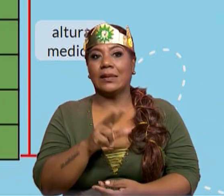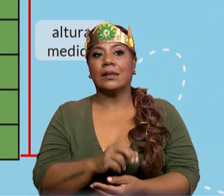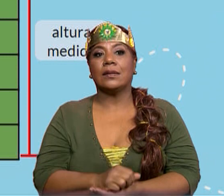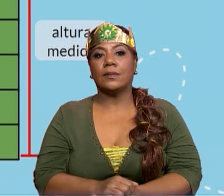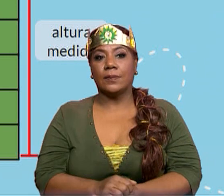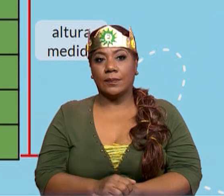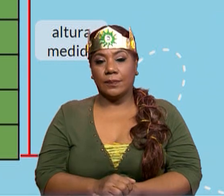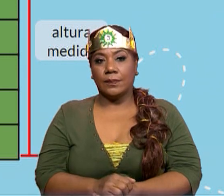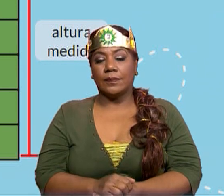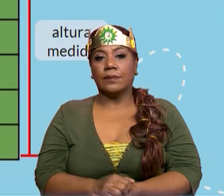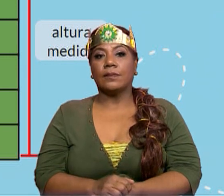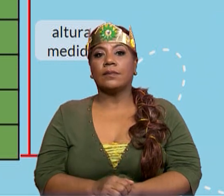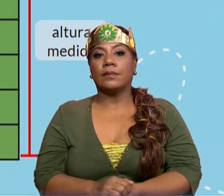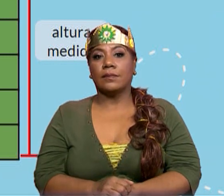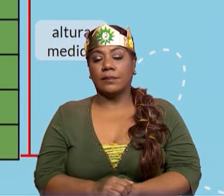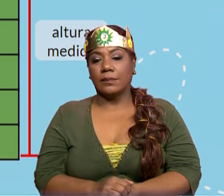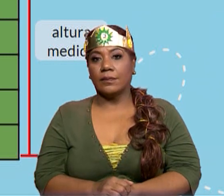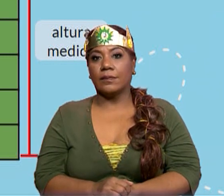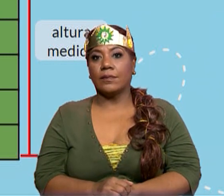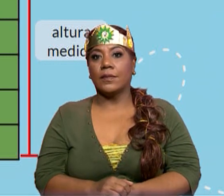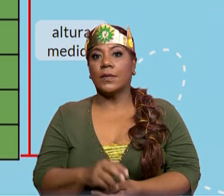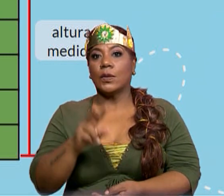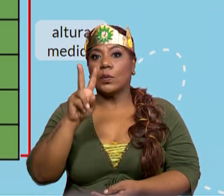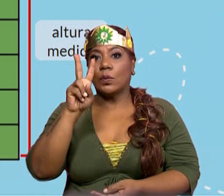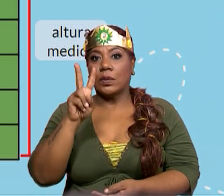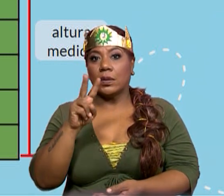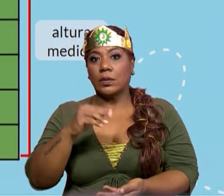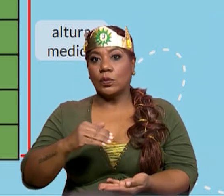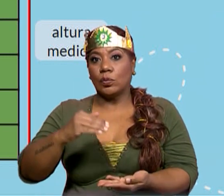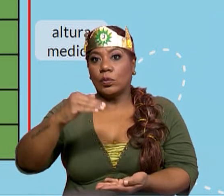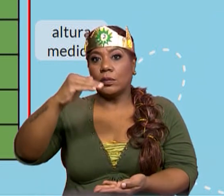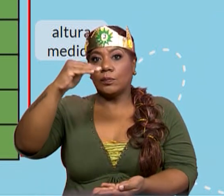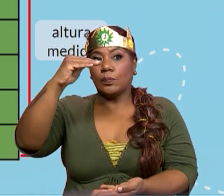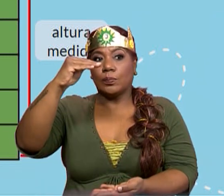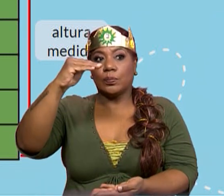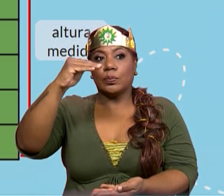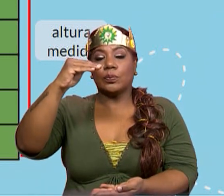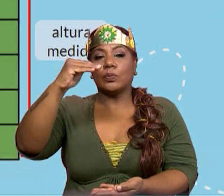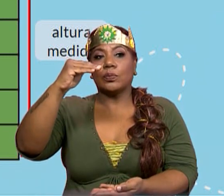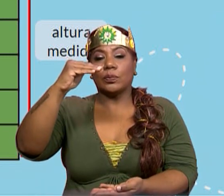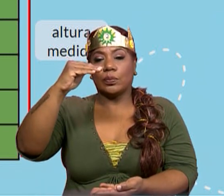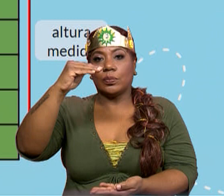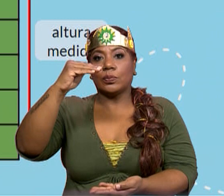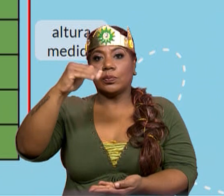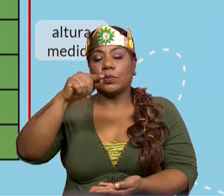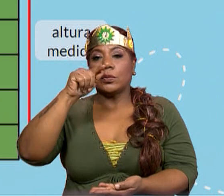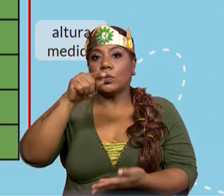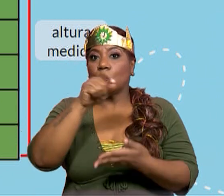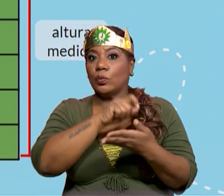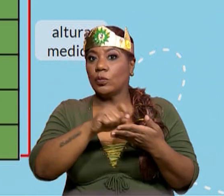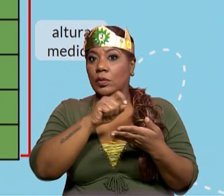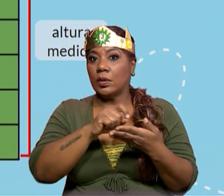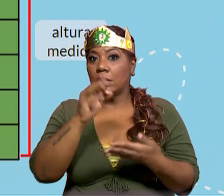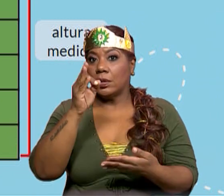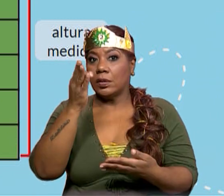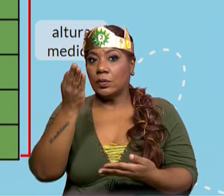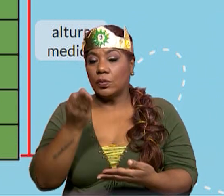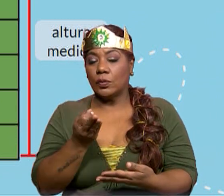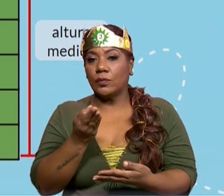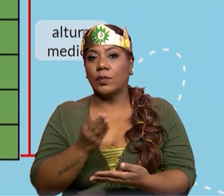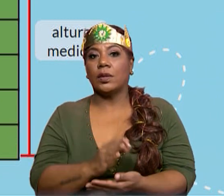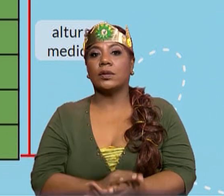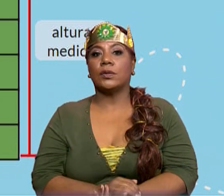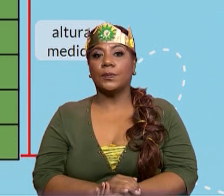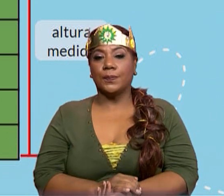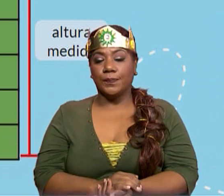Luego tenemos una segunda plantita. Ustedes vayan registrando su fracción para ver si coincide con las